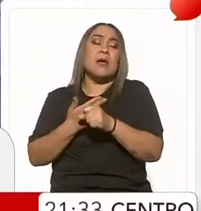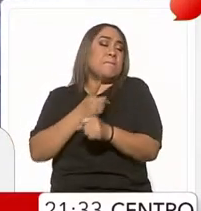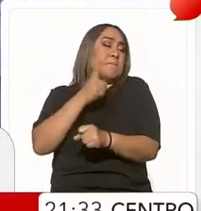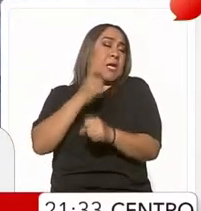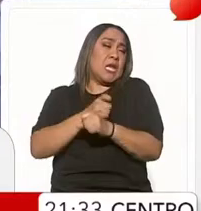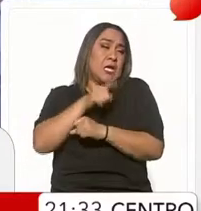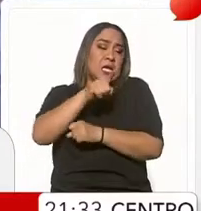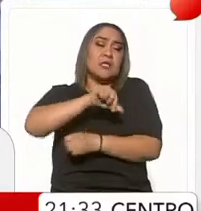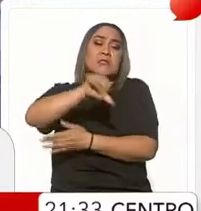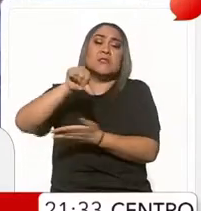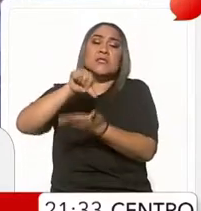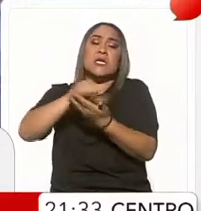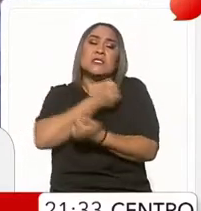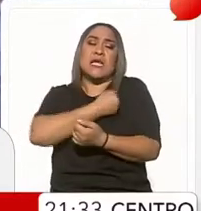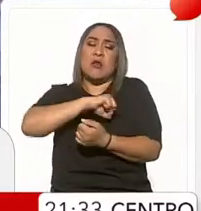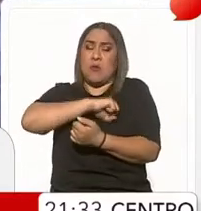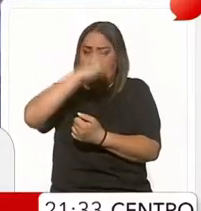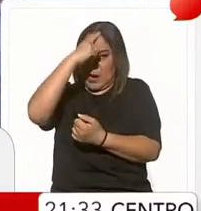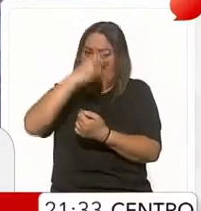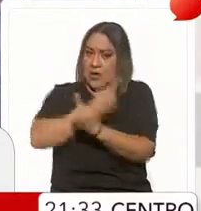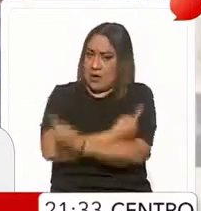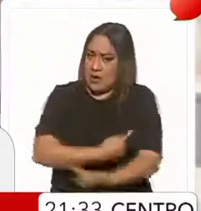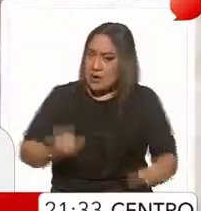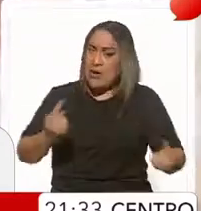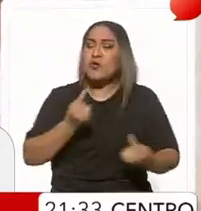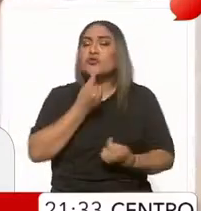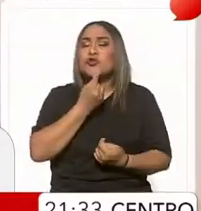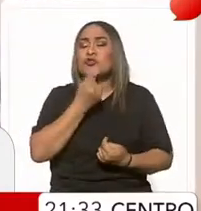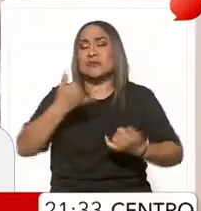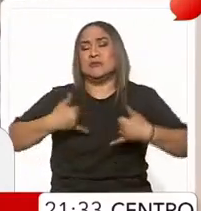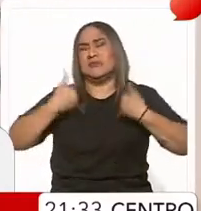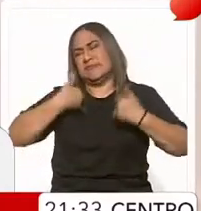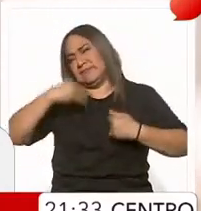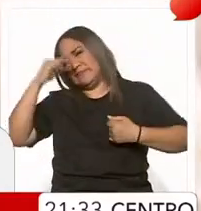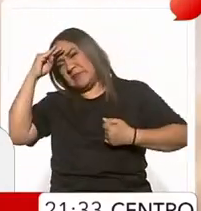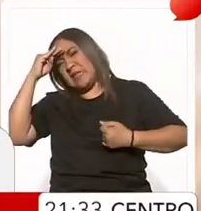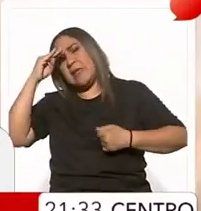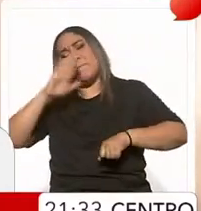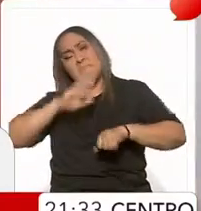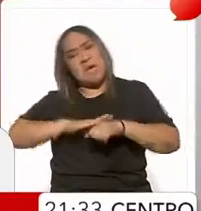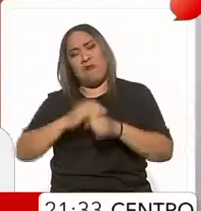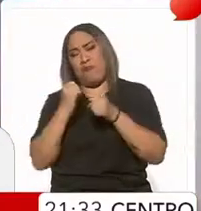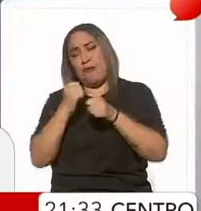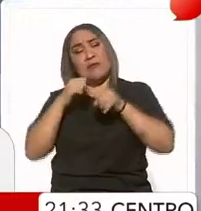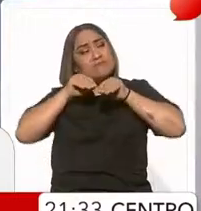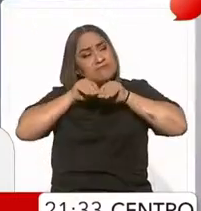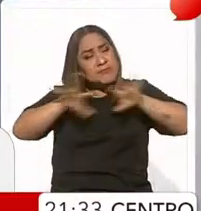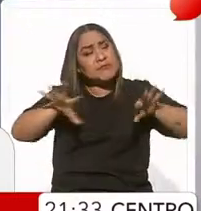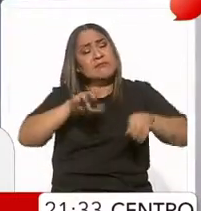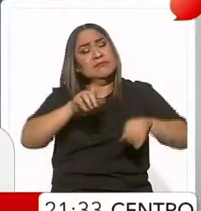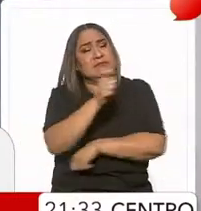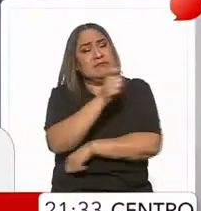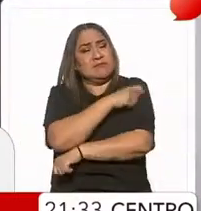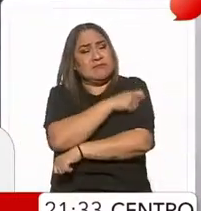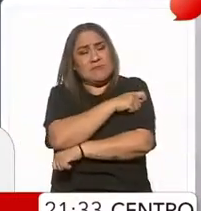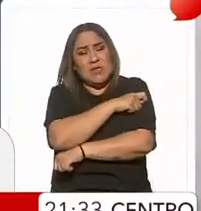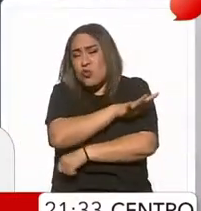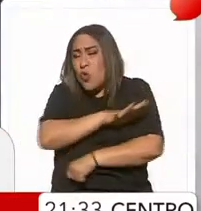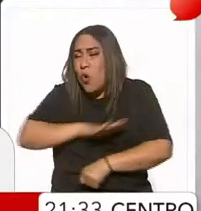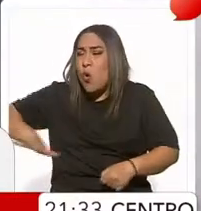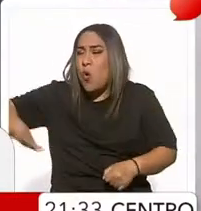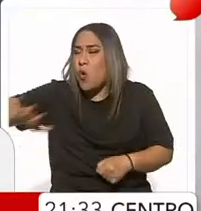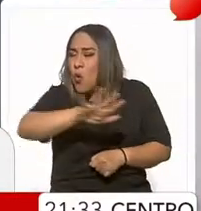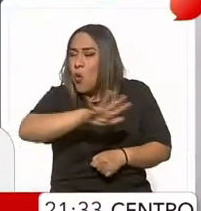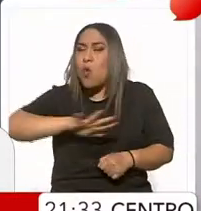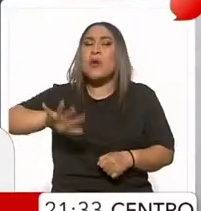de Salud para Infancia y la Adolescencia, es lanzar estas campañas intensivas de recuperación, donde todo el sector, todas las